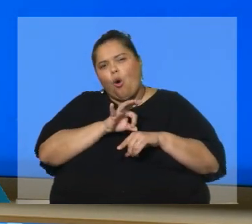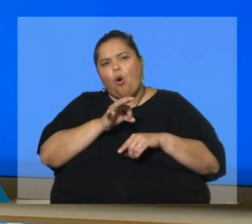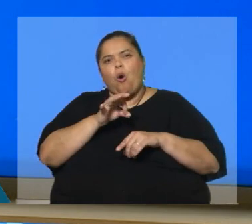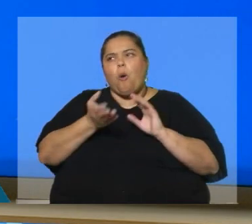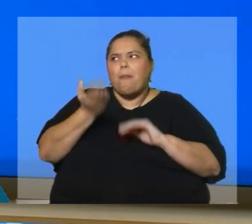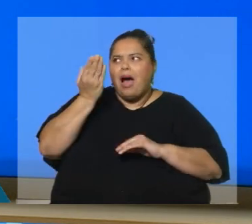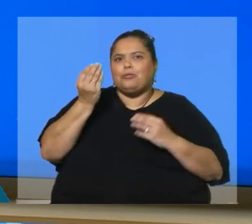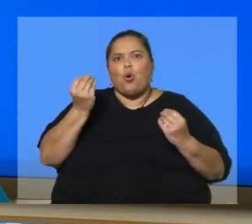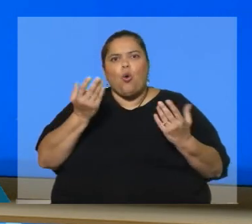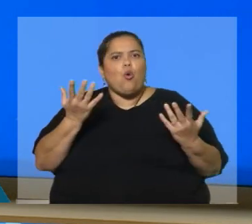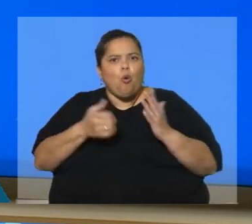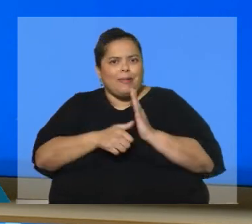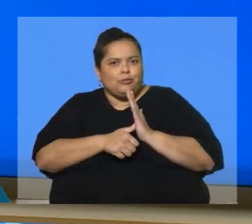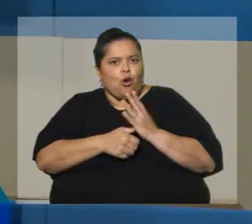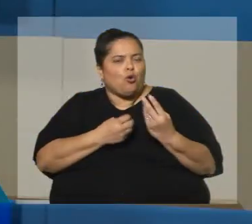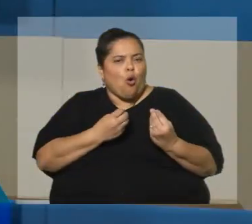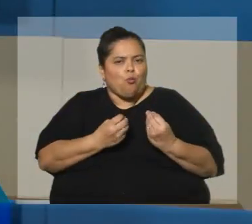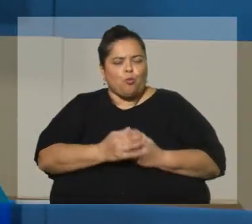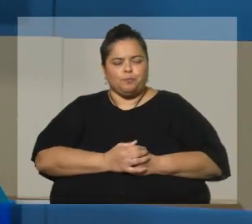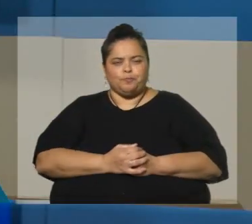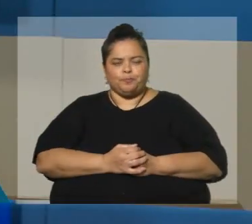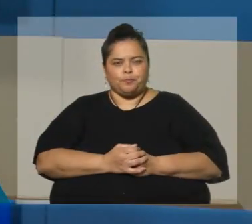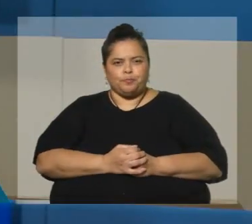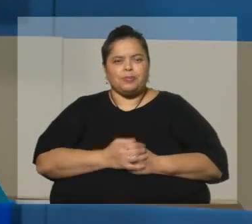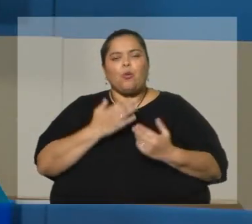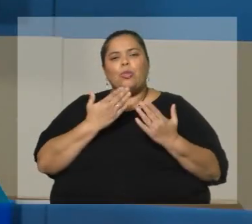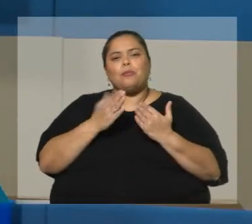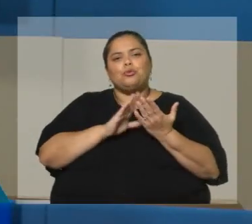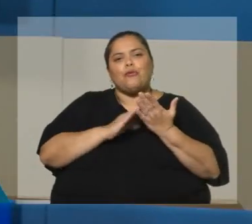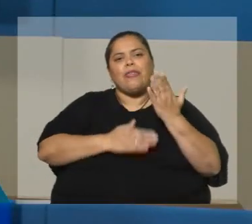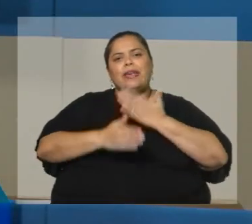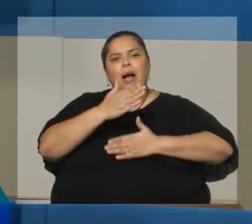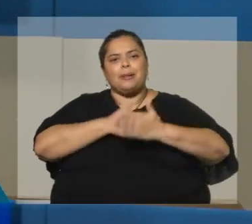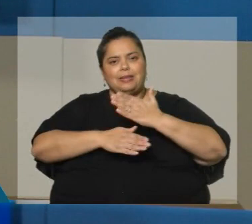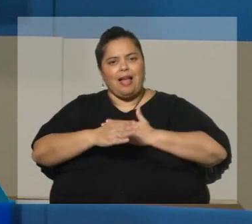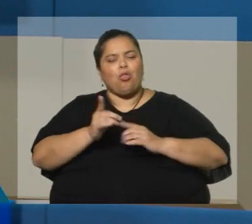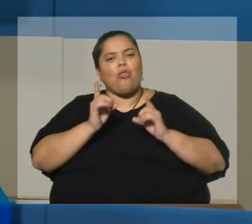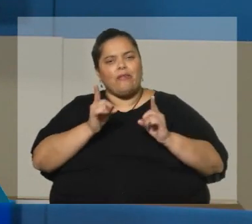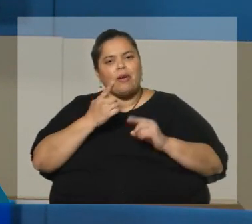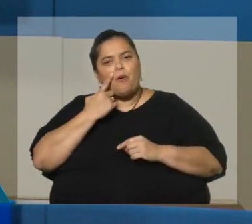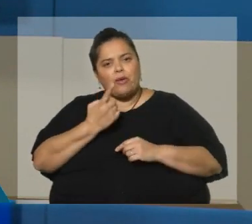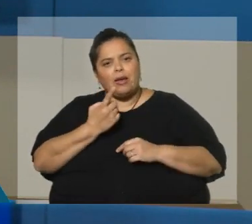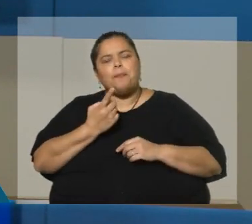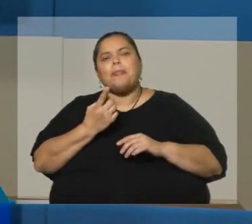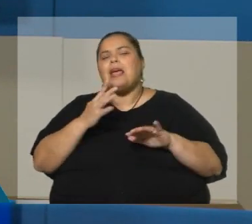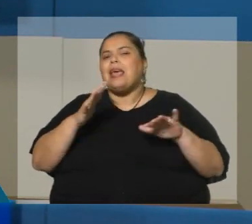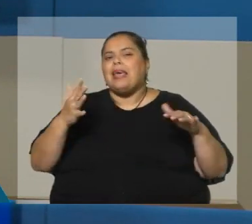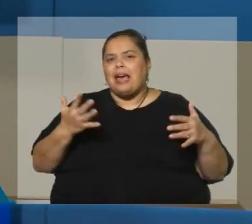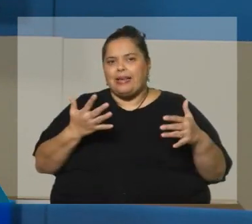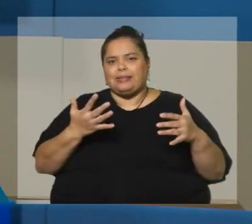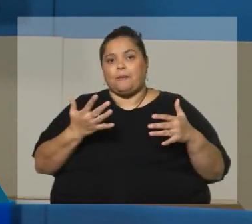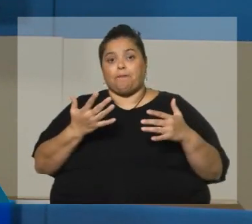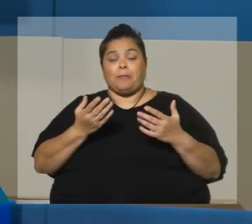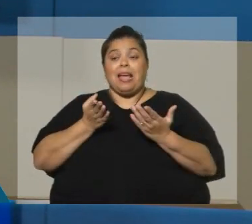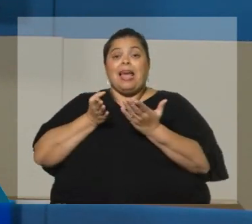en cuenta? A ver, en el caso, cuando hablamos de discapacitados, tenemos que distinguir lo que son las